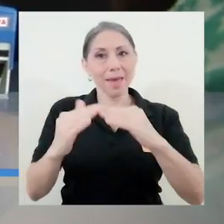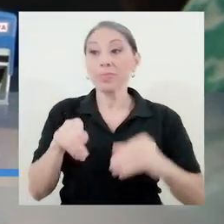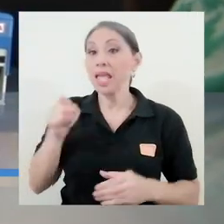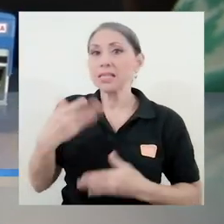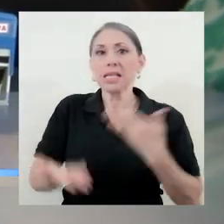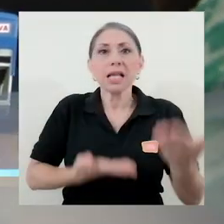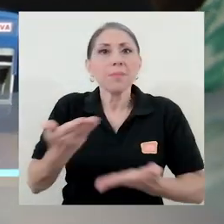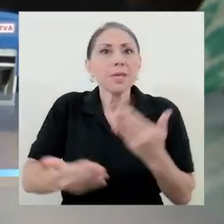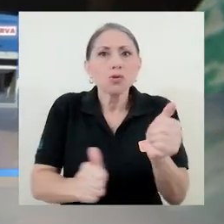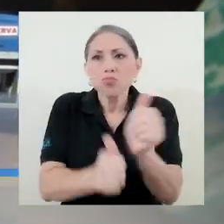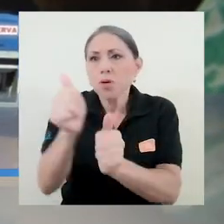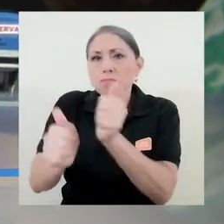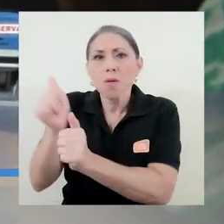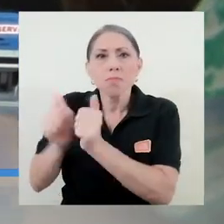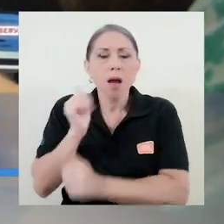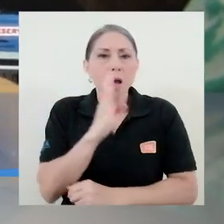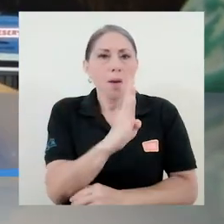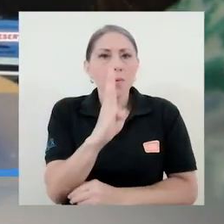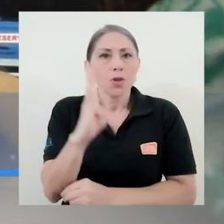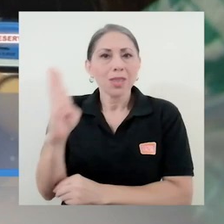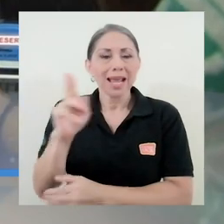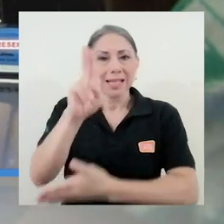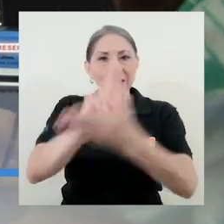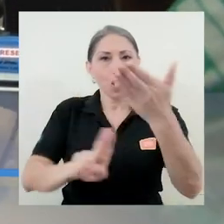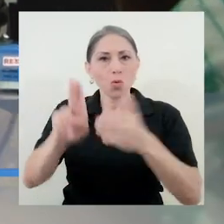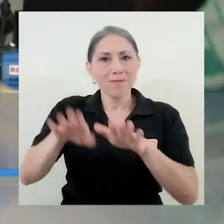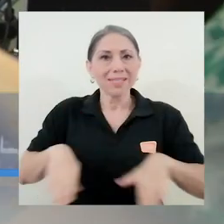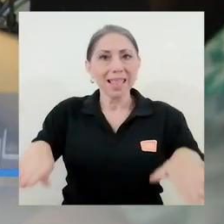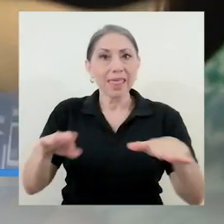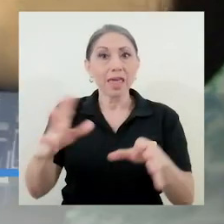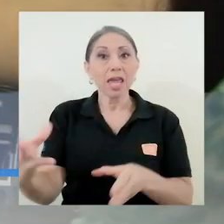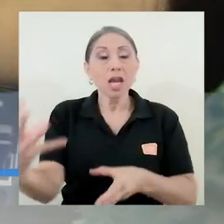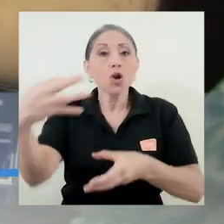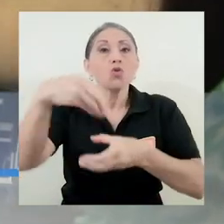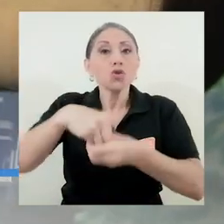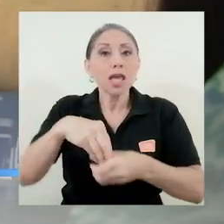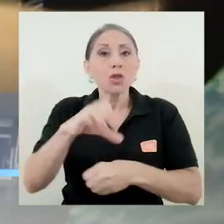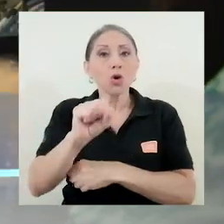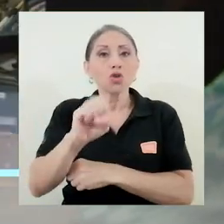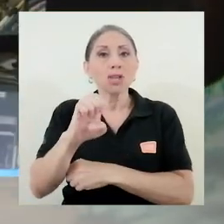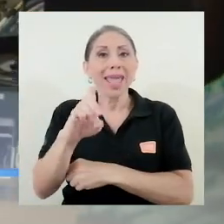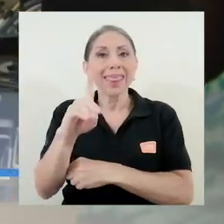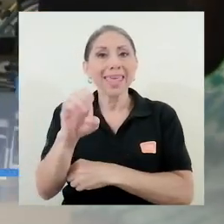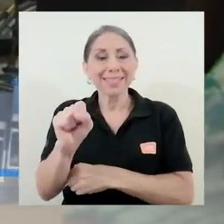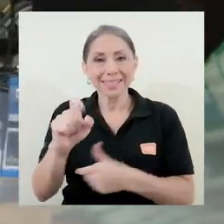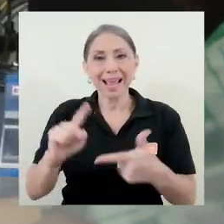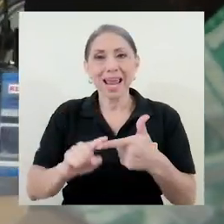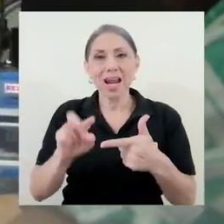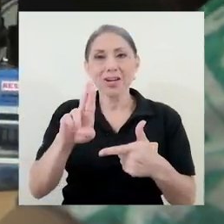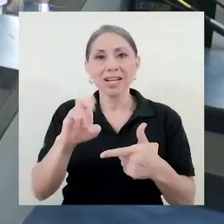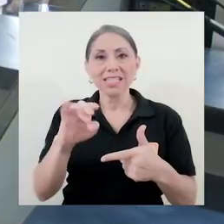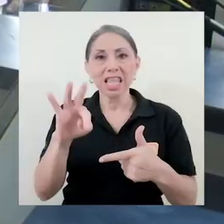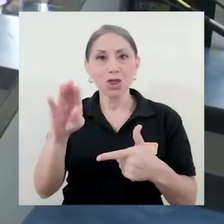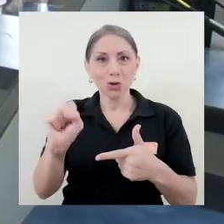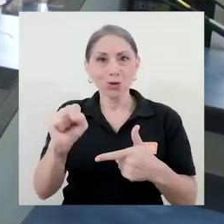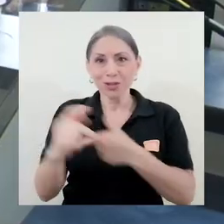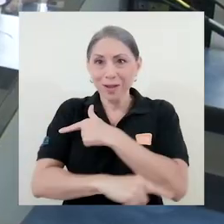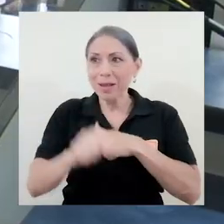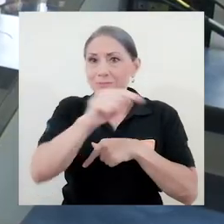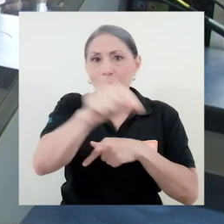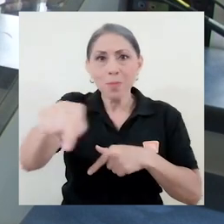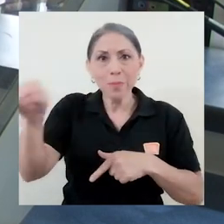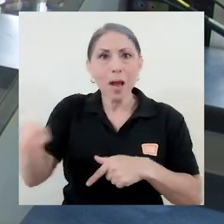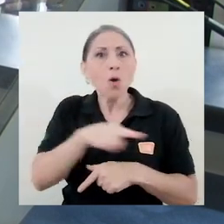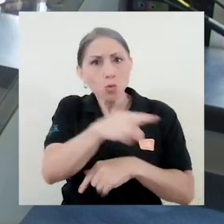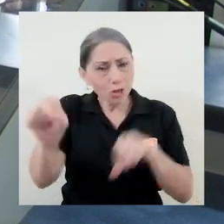prestando en la gran mayoría de bibliotecas de la universidad, incluyendo las de sedes y recintos. Usted puede